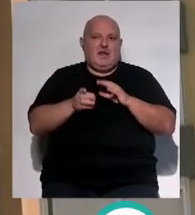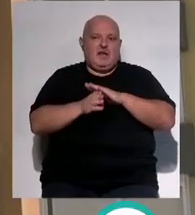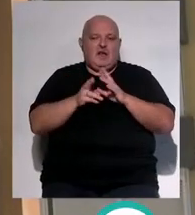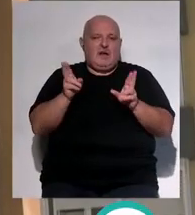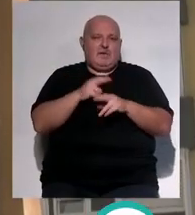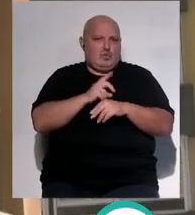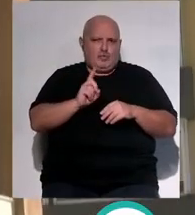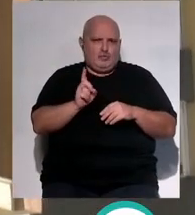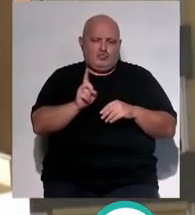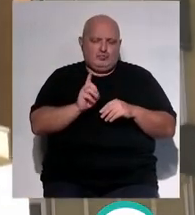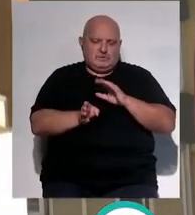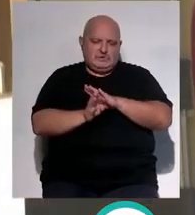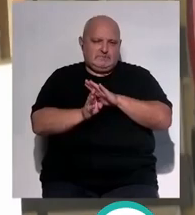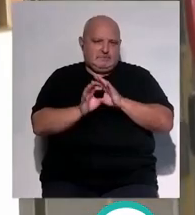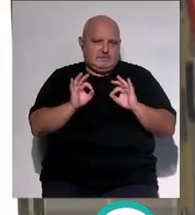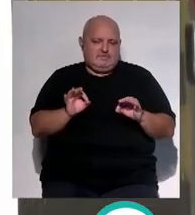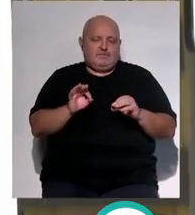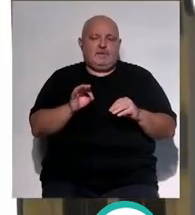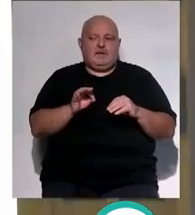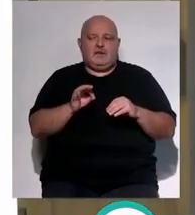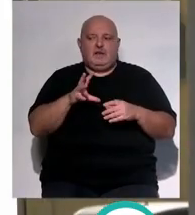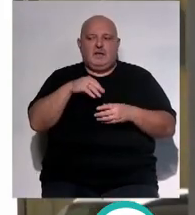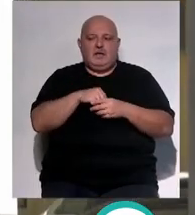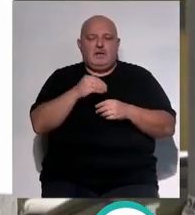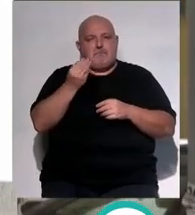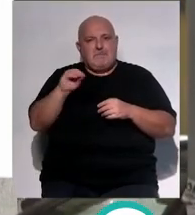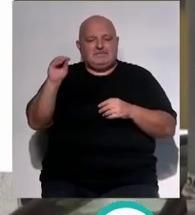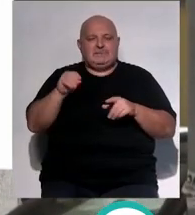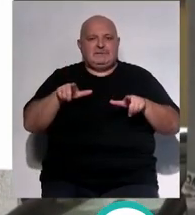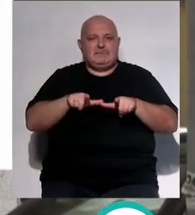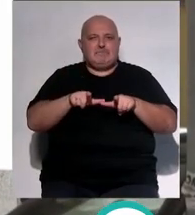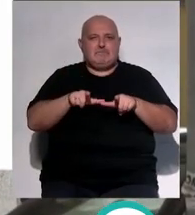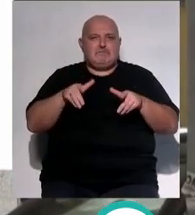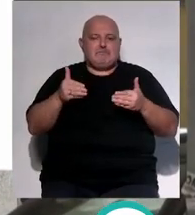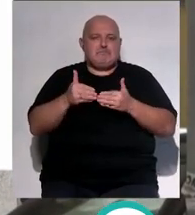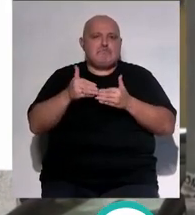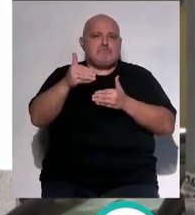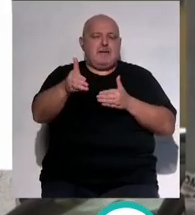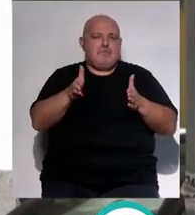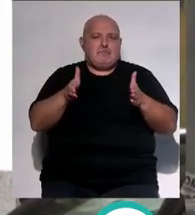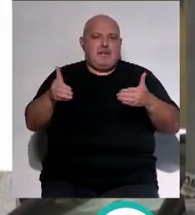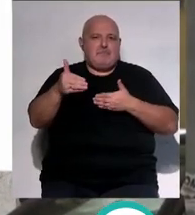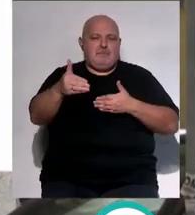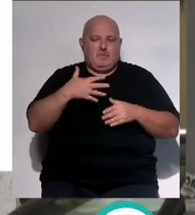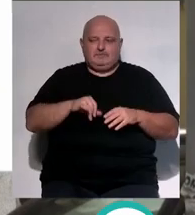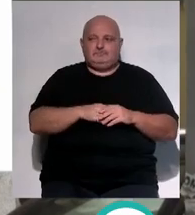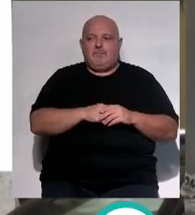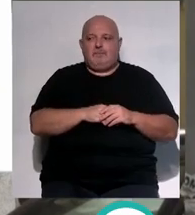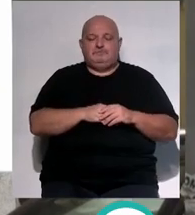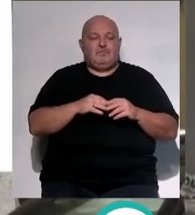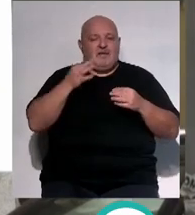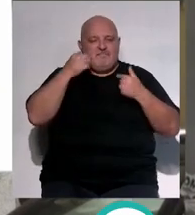dejar de hacerla para nada al contrario vamos a contar con más instalaciones en la que prestar servicios de rehabilitación ahora mismo